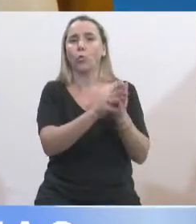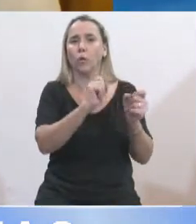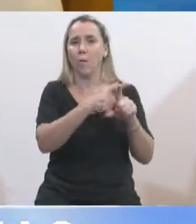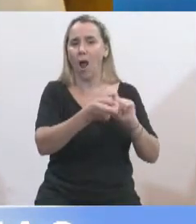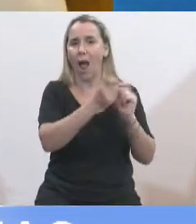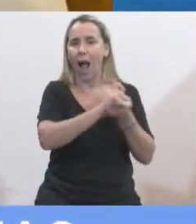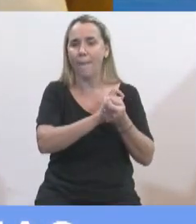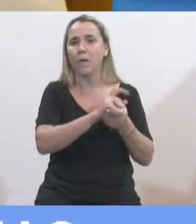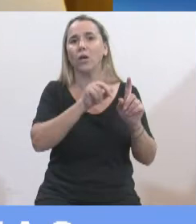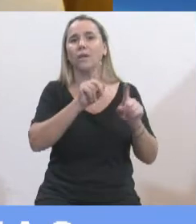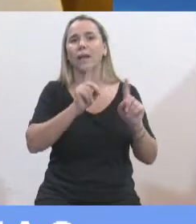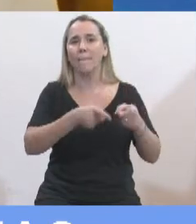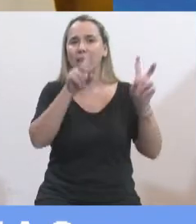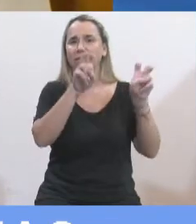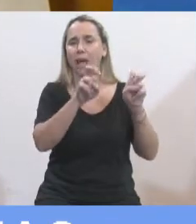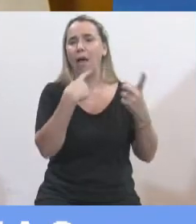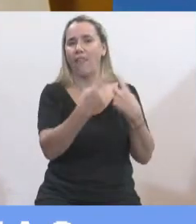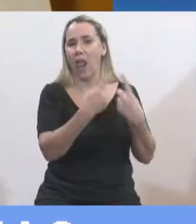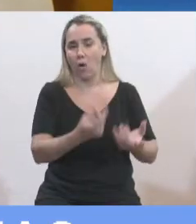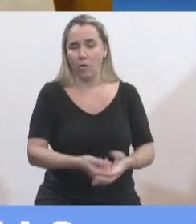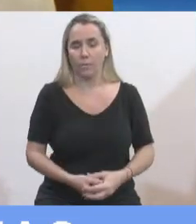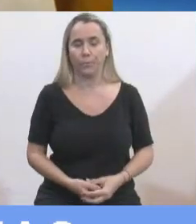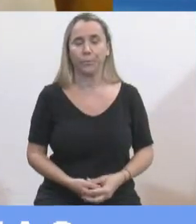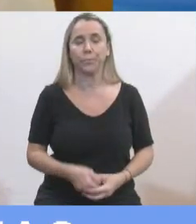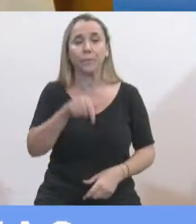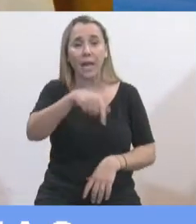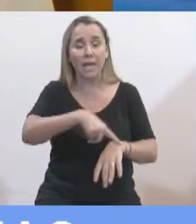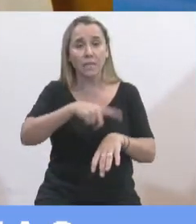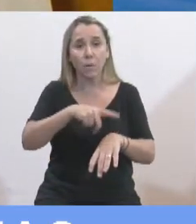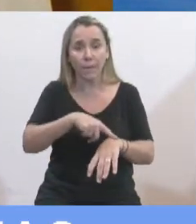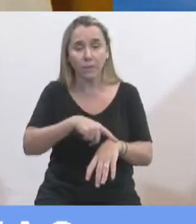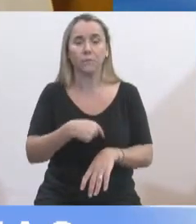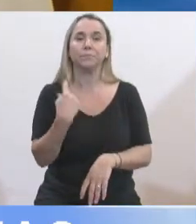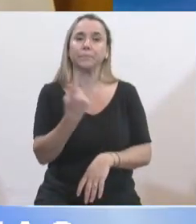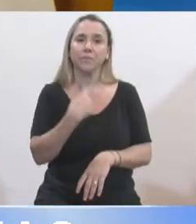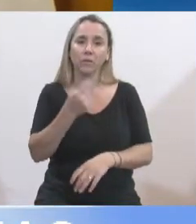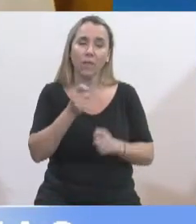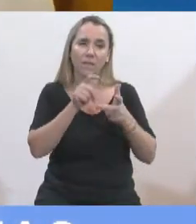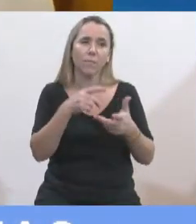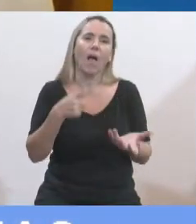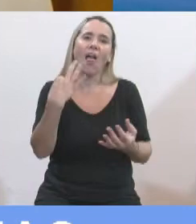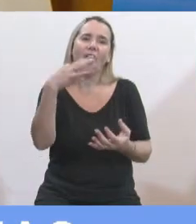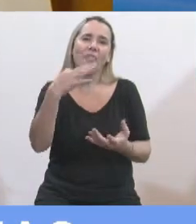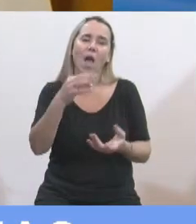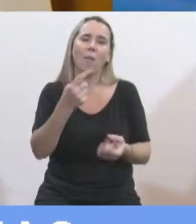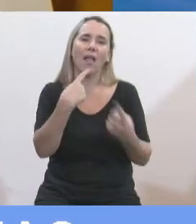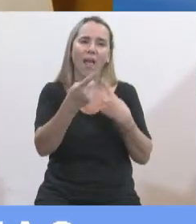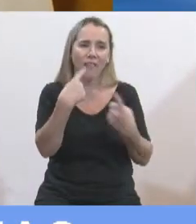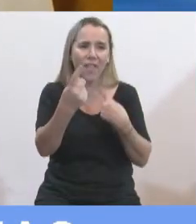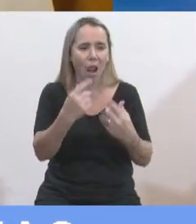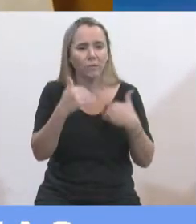al tema del diálogo se refiere. Bueno, en ese momento, nosotros hablamos de que teníamos que tener un diálogo constructivo, dado